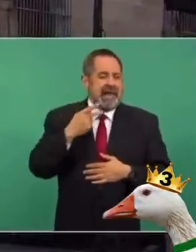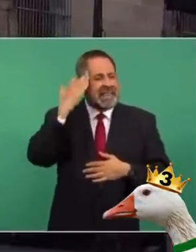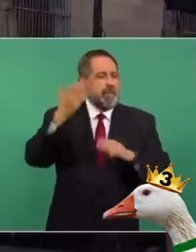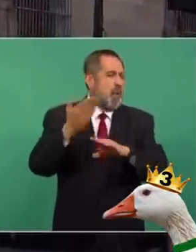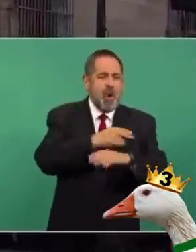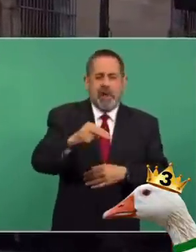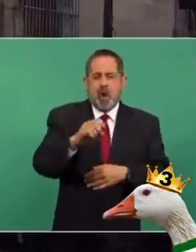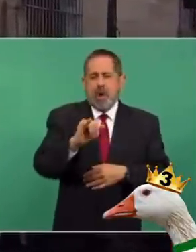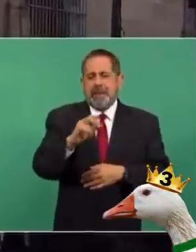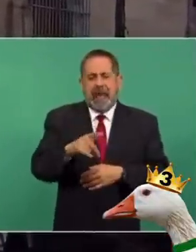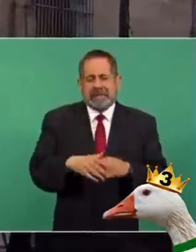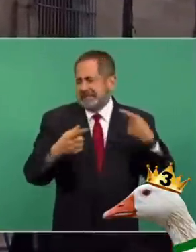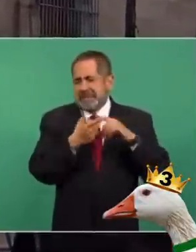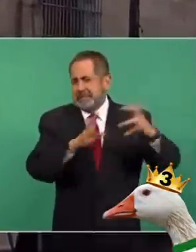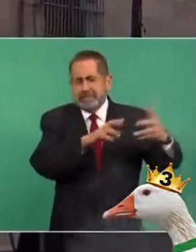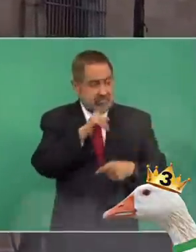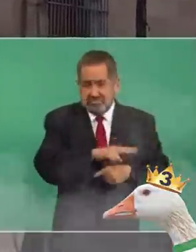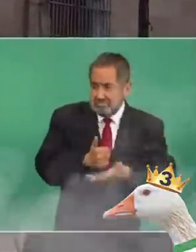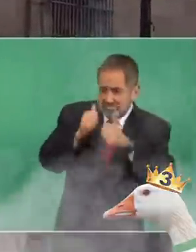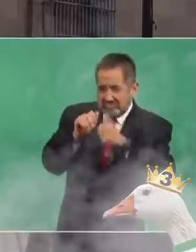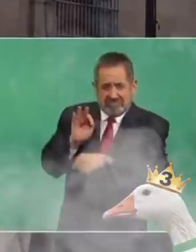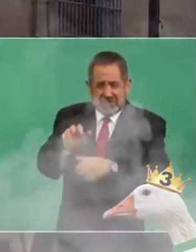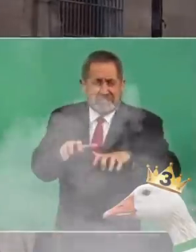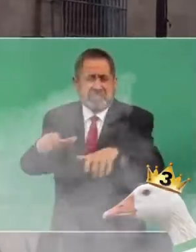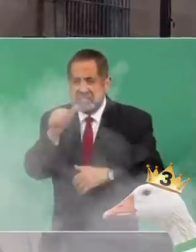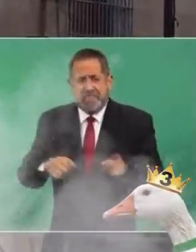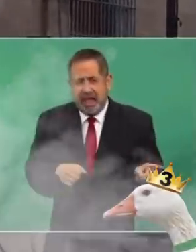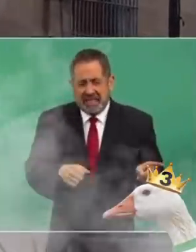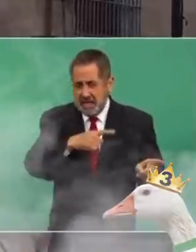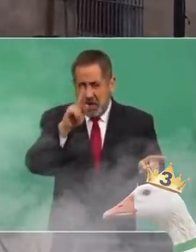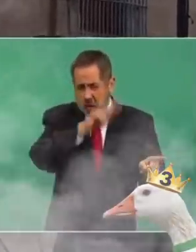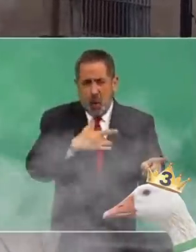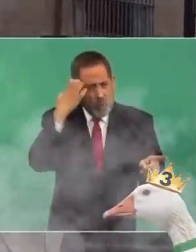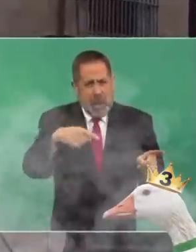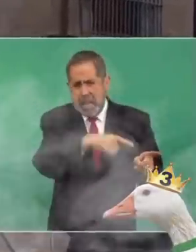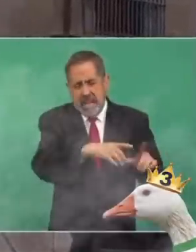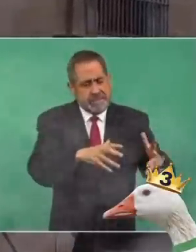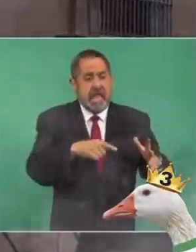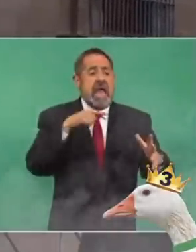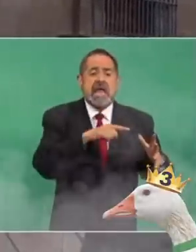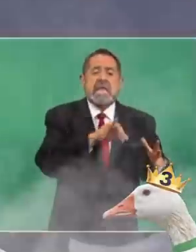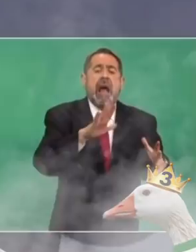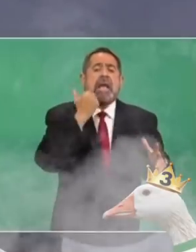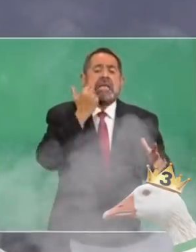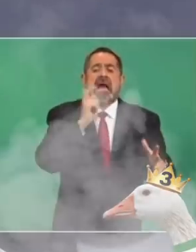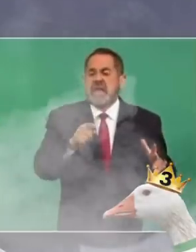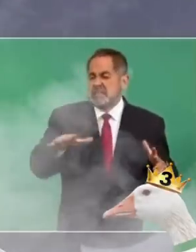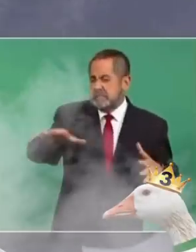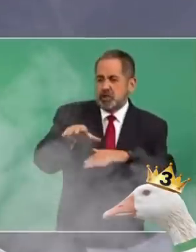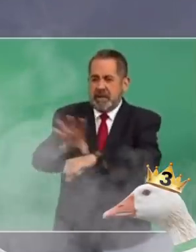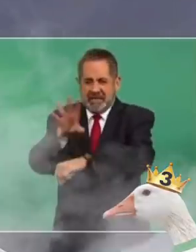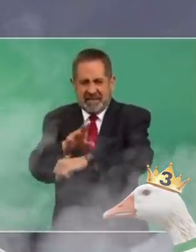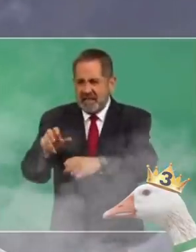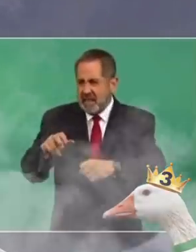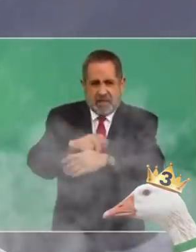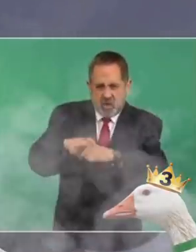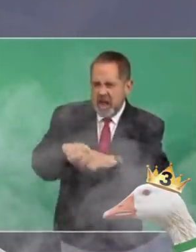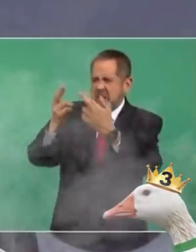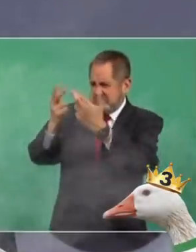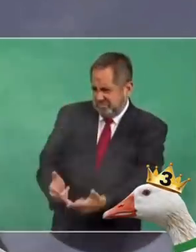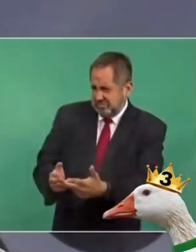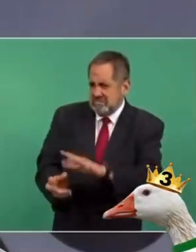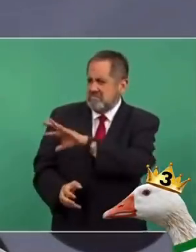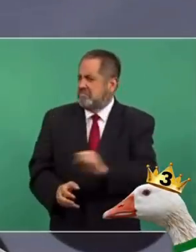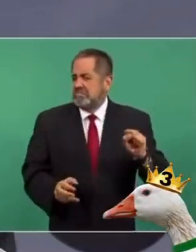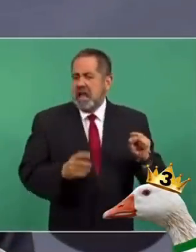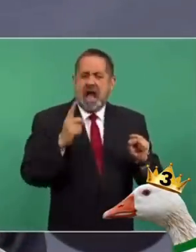neoliberal, que contraria al interés público y de manera perversa, buscaba arruinar a la industria eléctrica nacional y dejar el